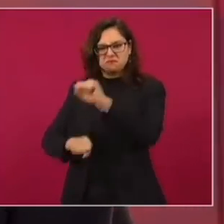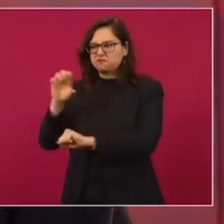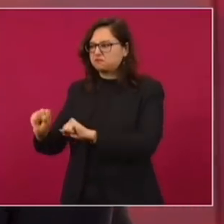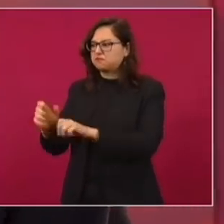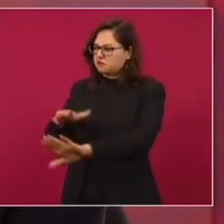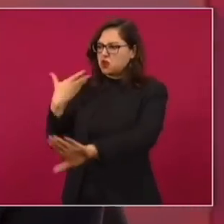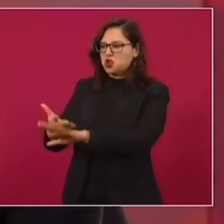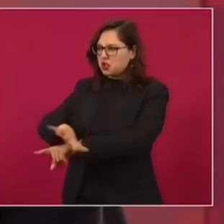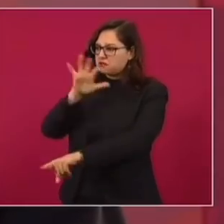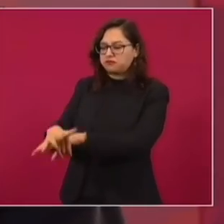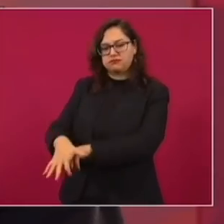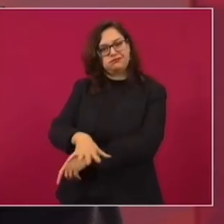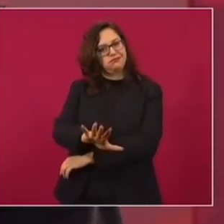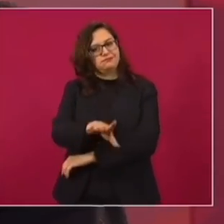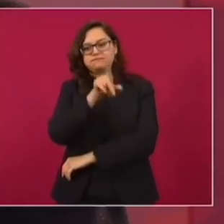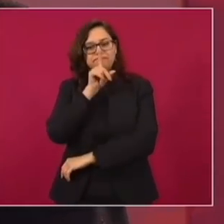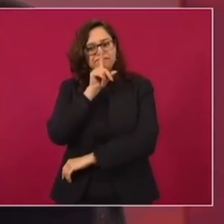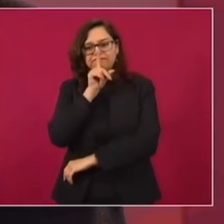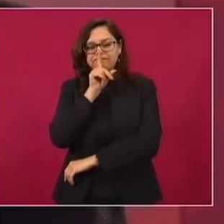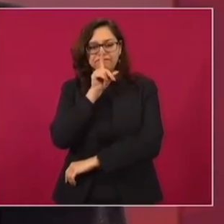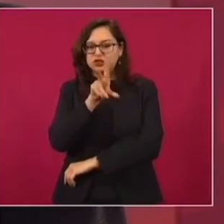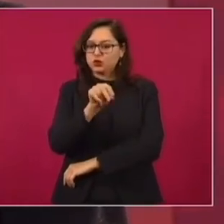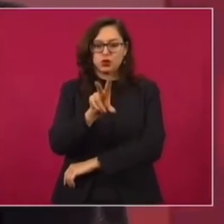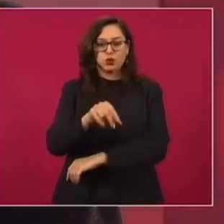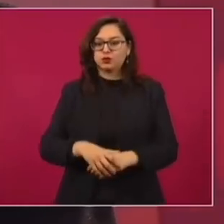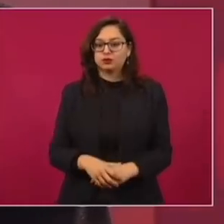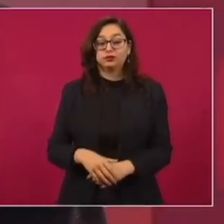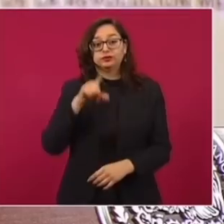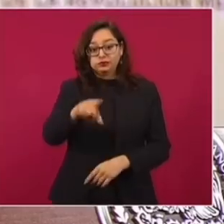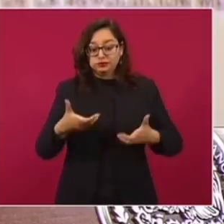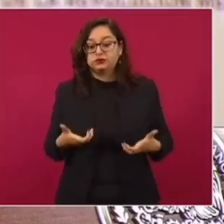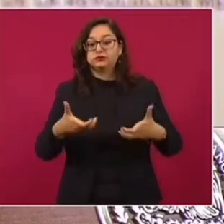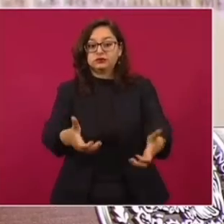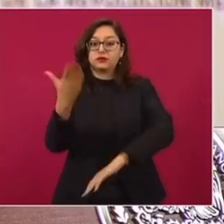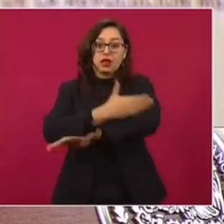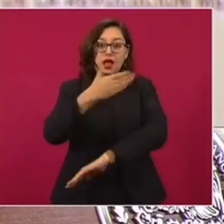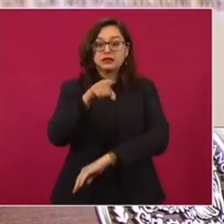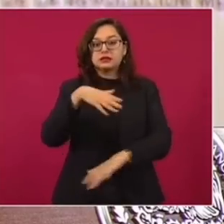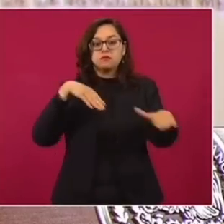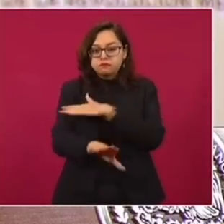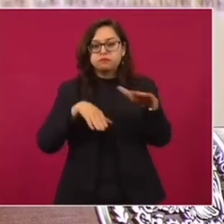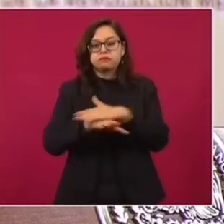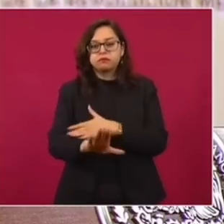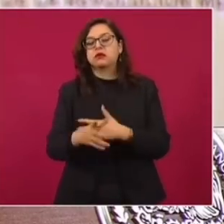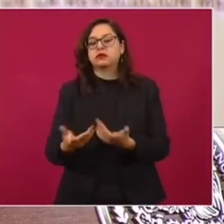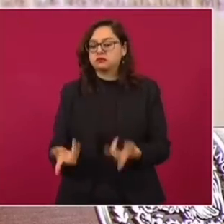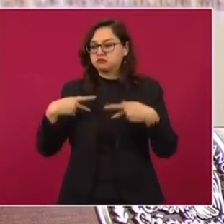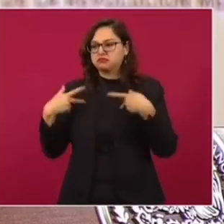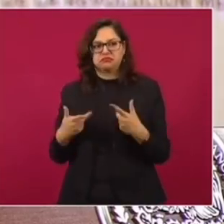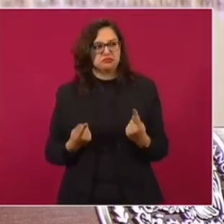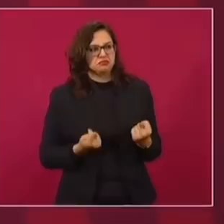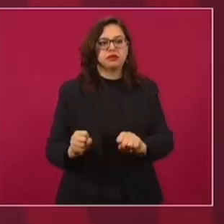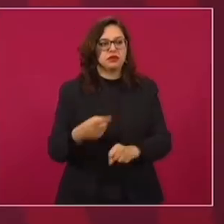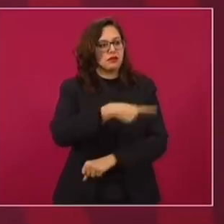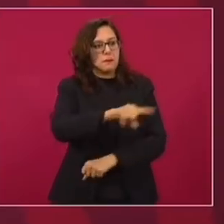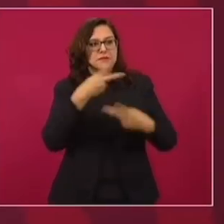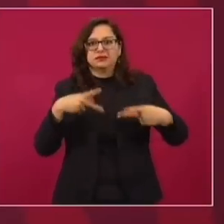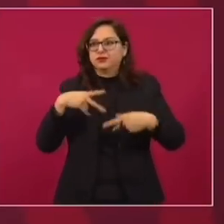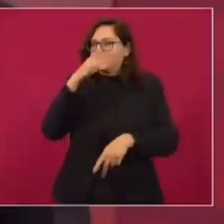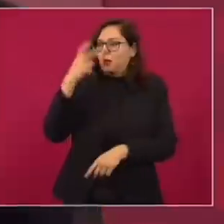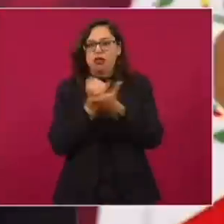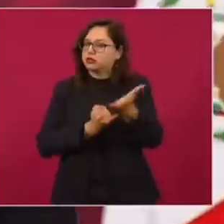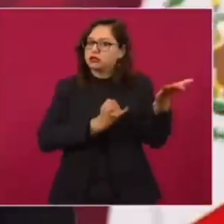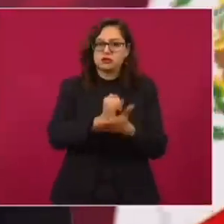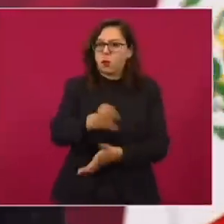Se tomó esa decisión de que no se tomen las casetas, porque ya era una situación insoportable. La Guardia